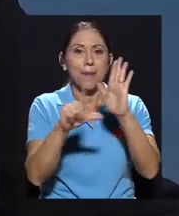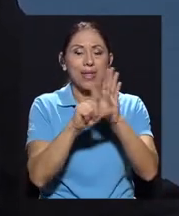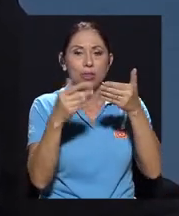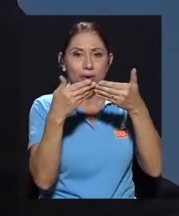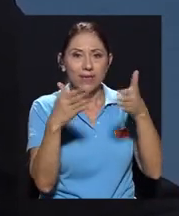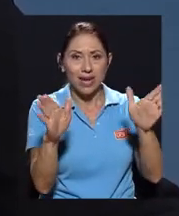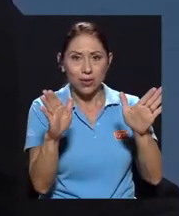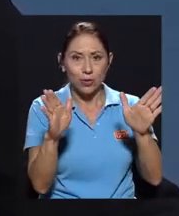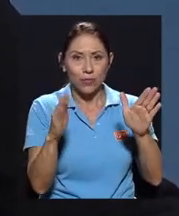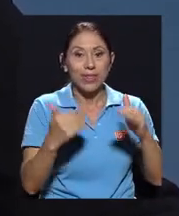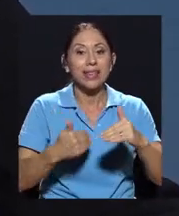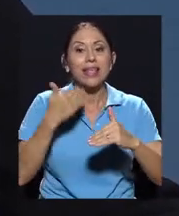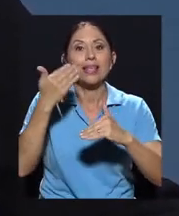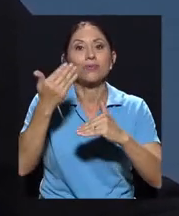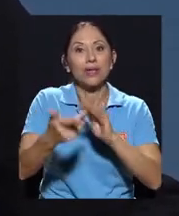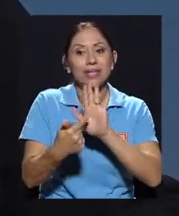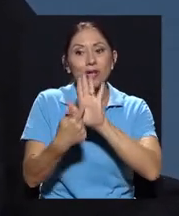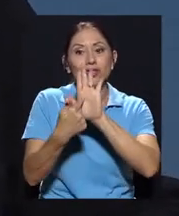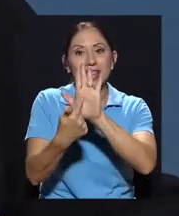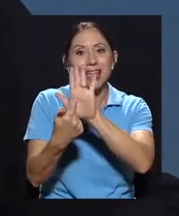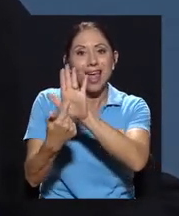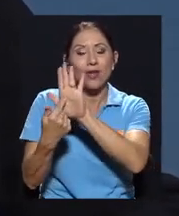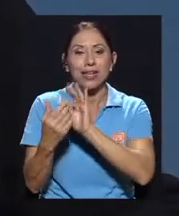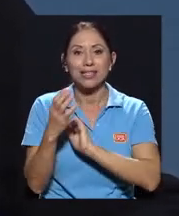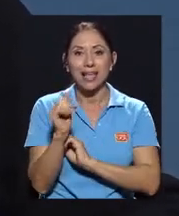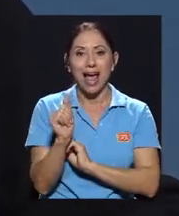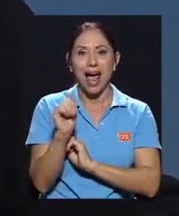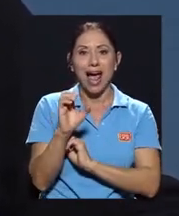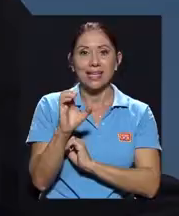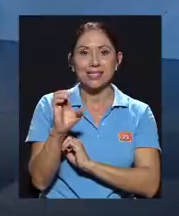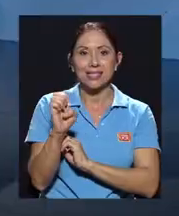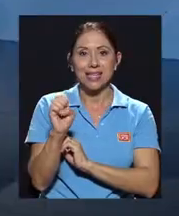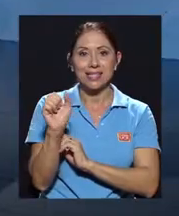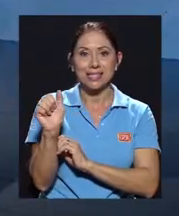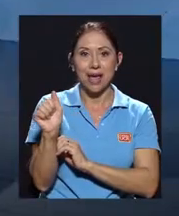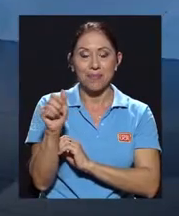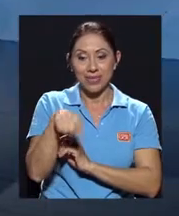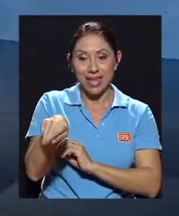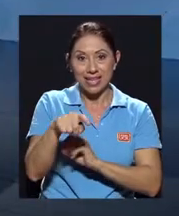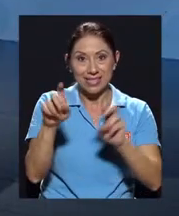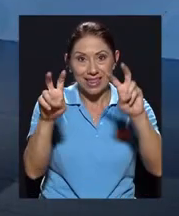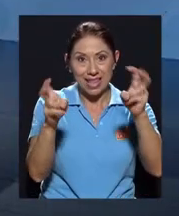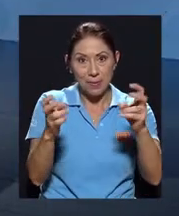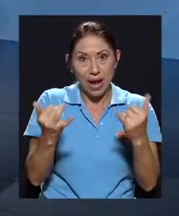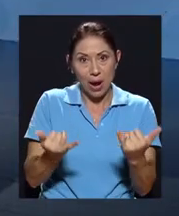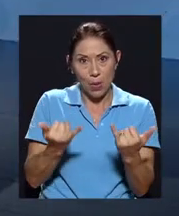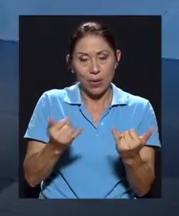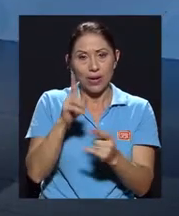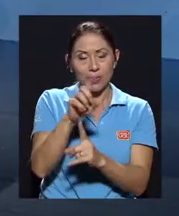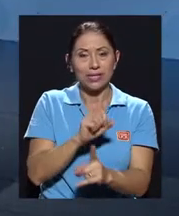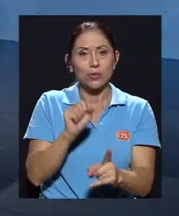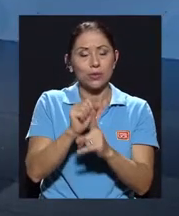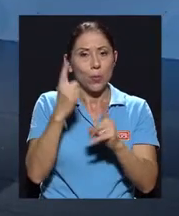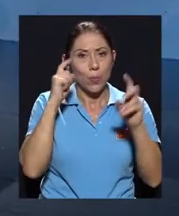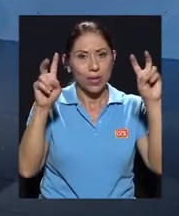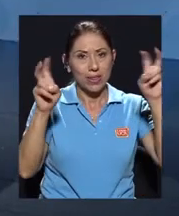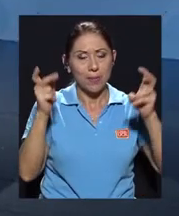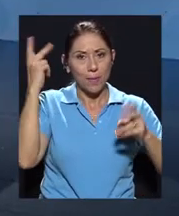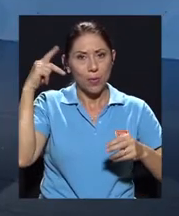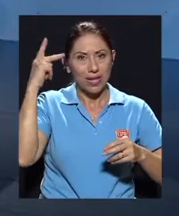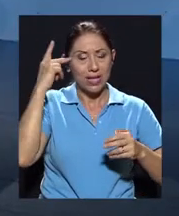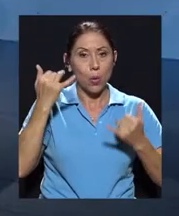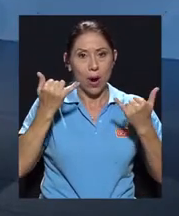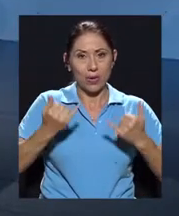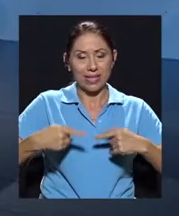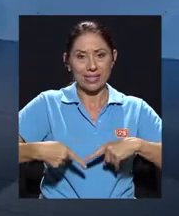acuerdo a los indicadores de Accesa. Ese tema, bueno, en este momento pues está en una situación por el tema político en